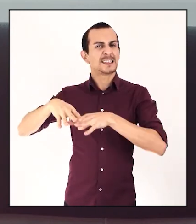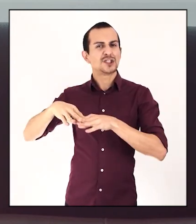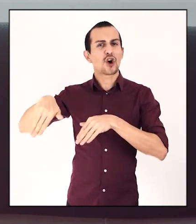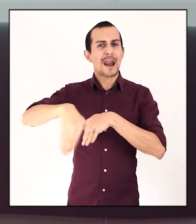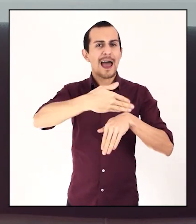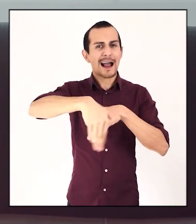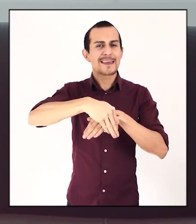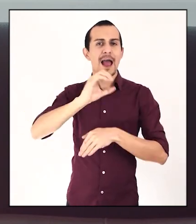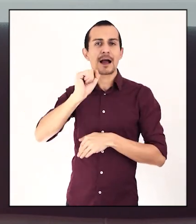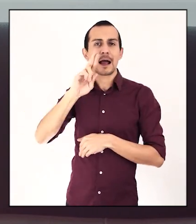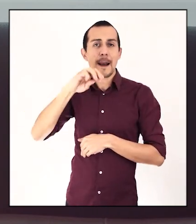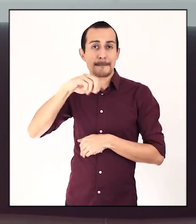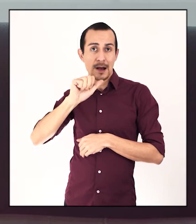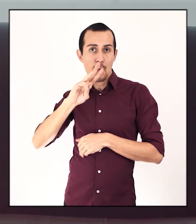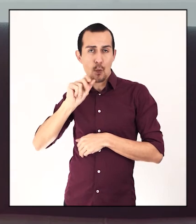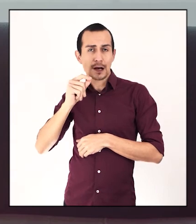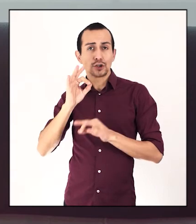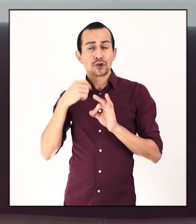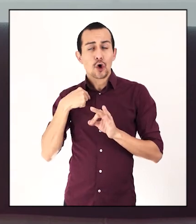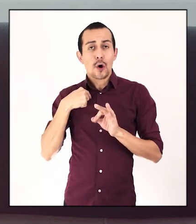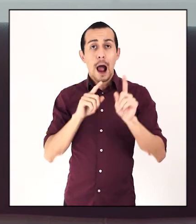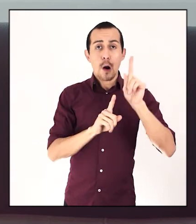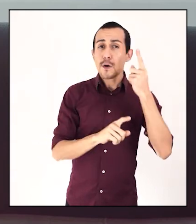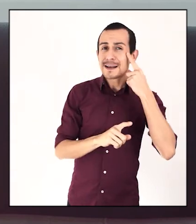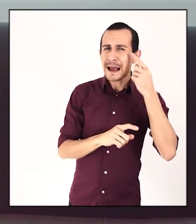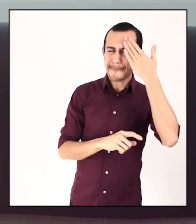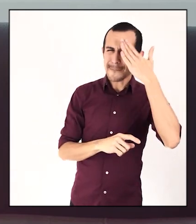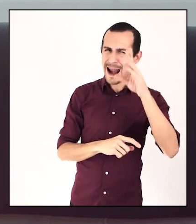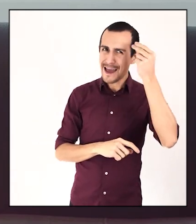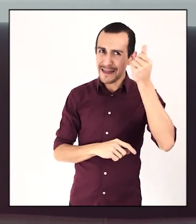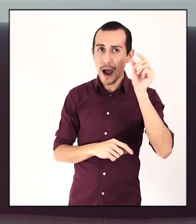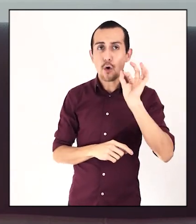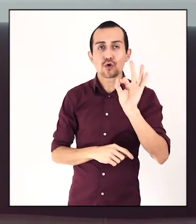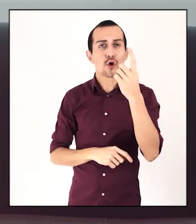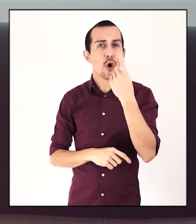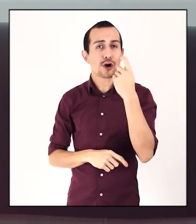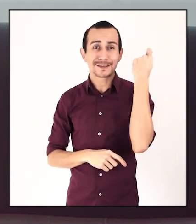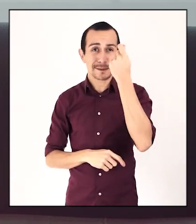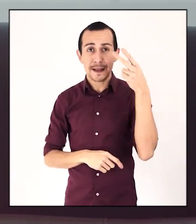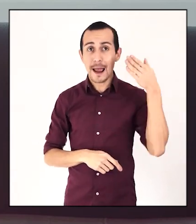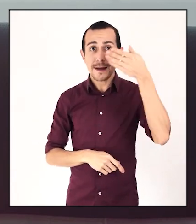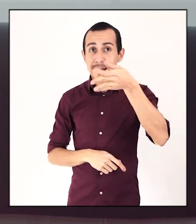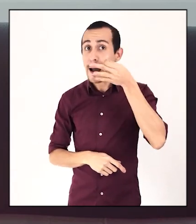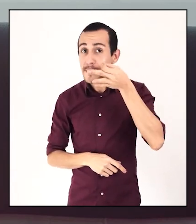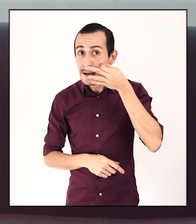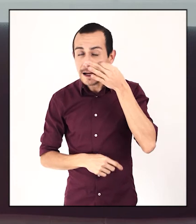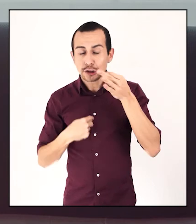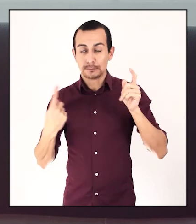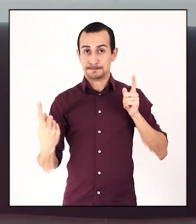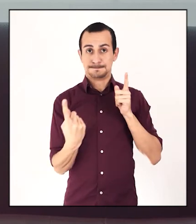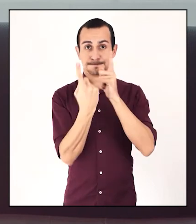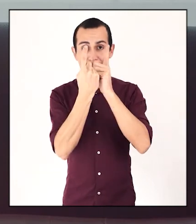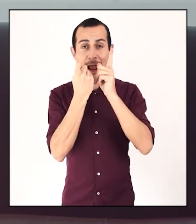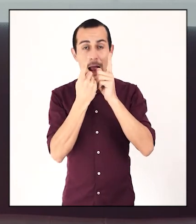en la Galería Carmen Wu. Tuve, para algunos dirán, la mala idea de ir un 11 de septiembre a ver esa exposición, y